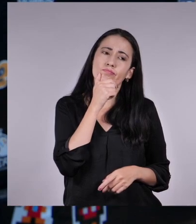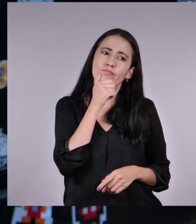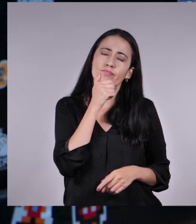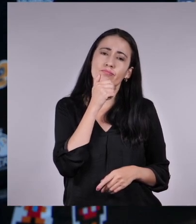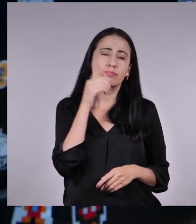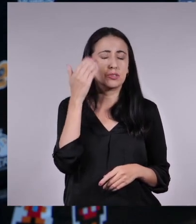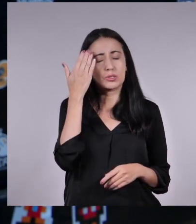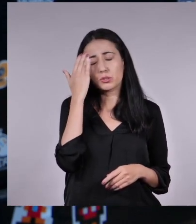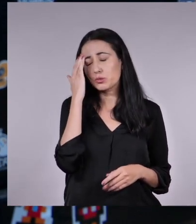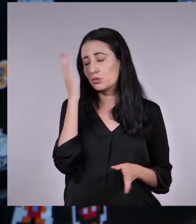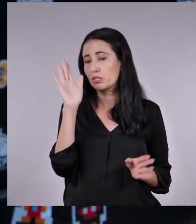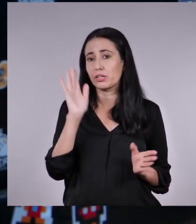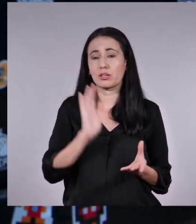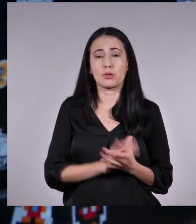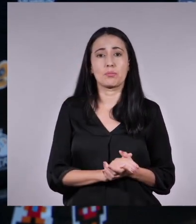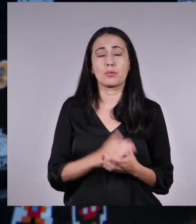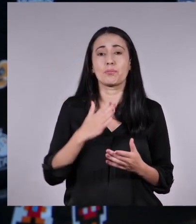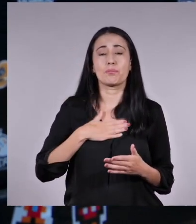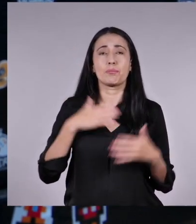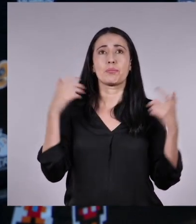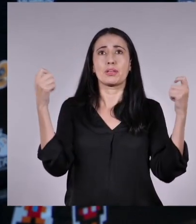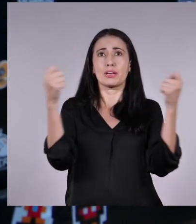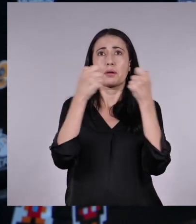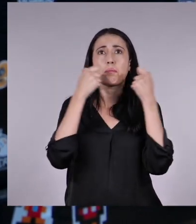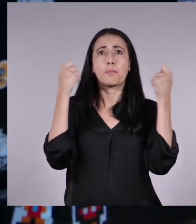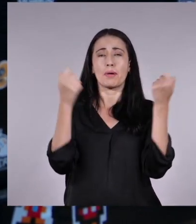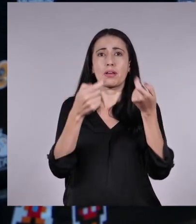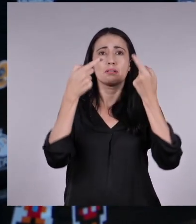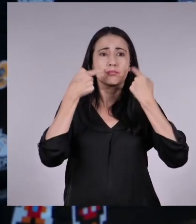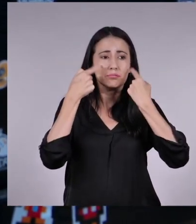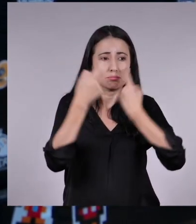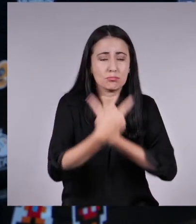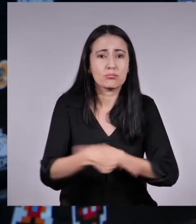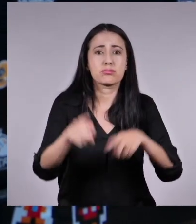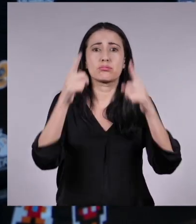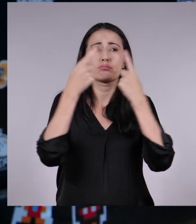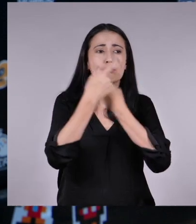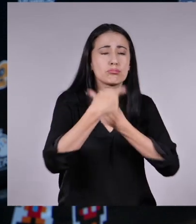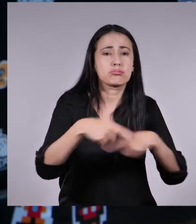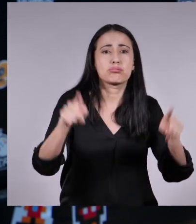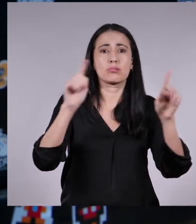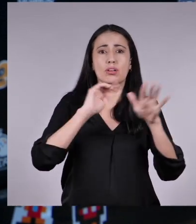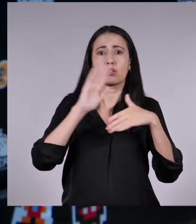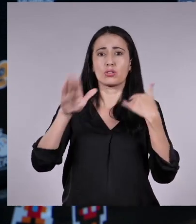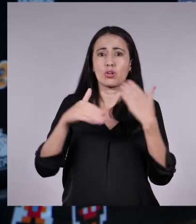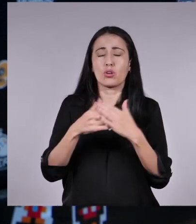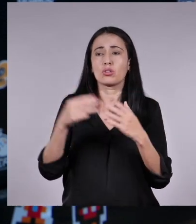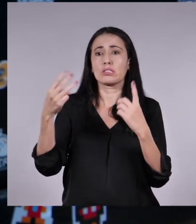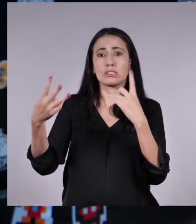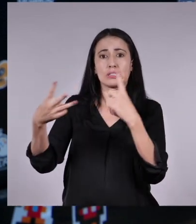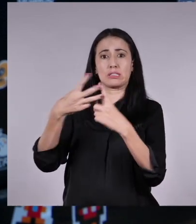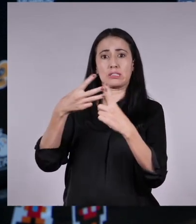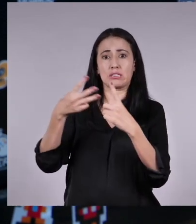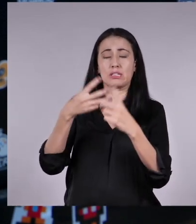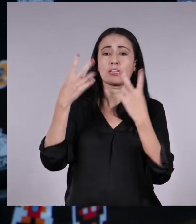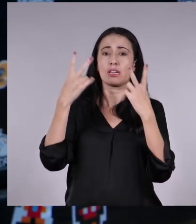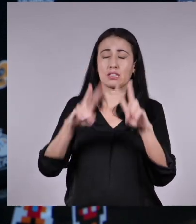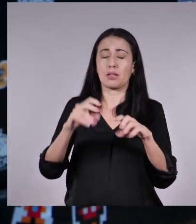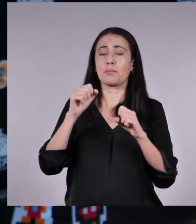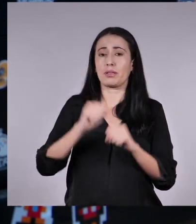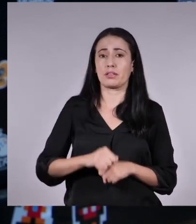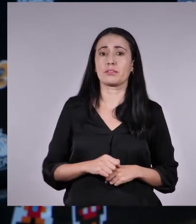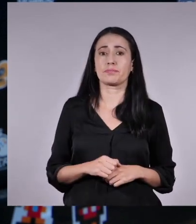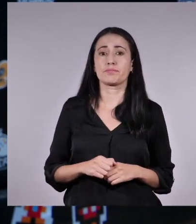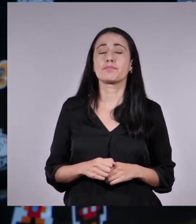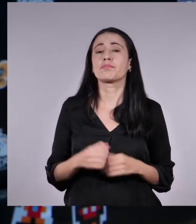Aún no sé cómo hacer para que mi campaña llegue a más personas. Pero me alegra que en internet haya otros que también luchen por